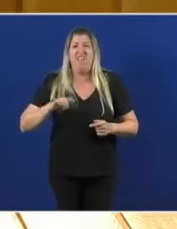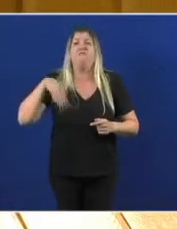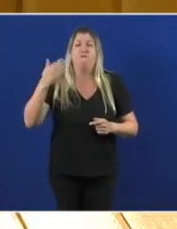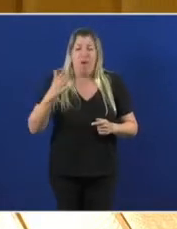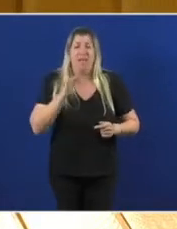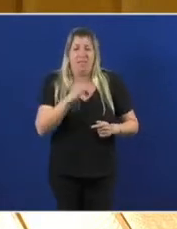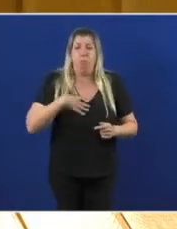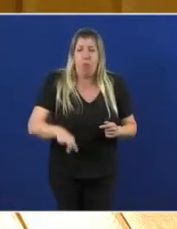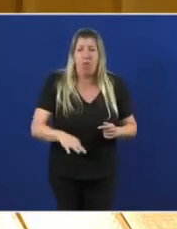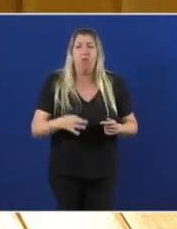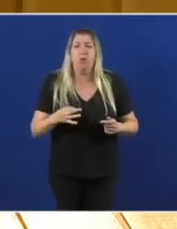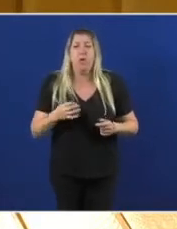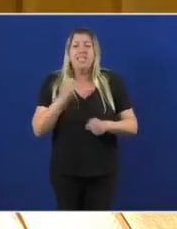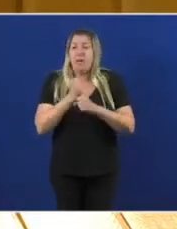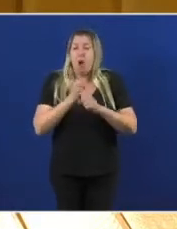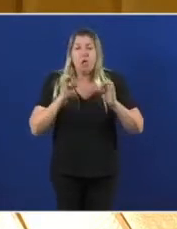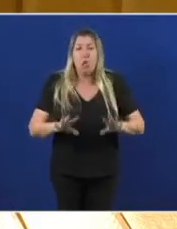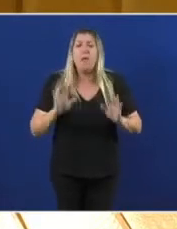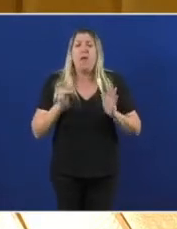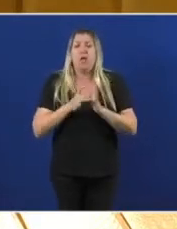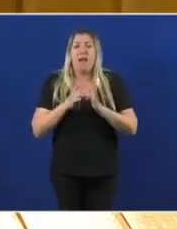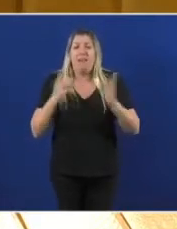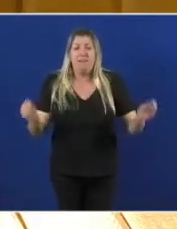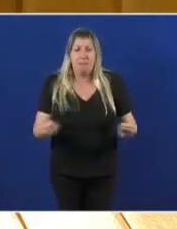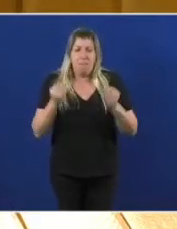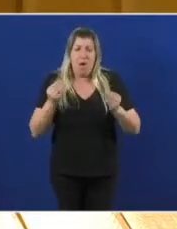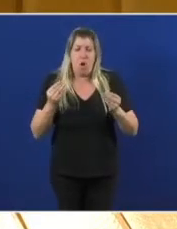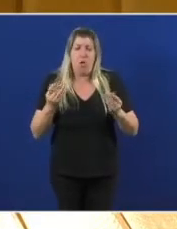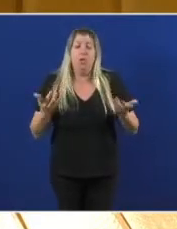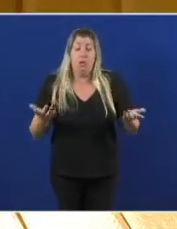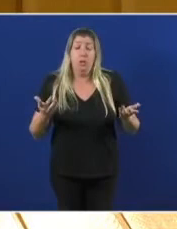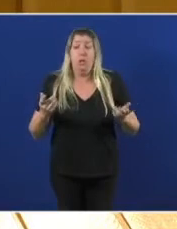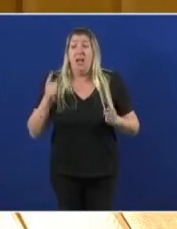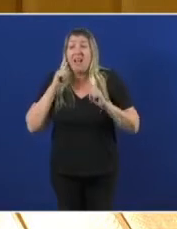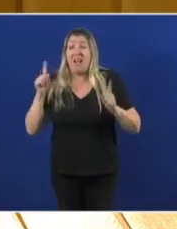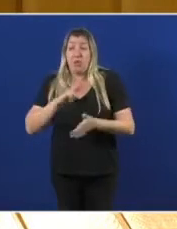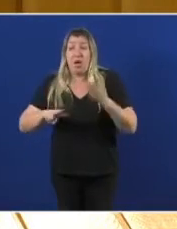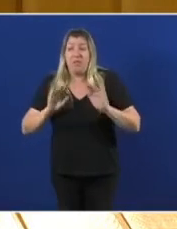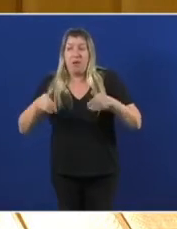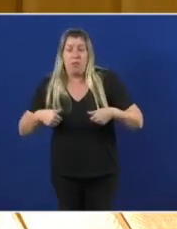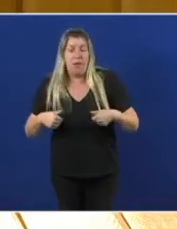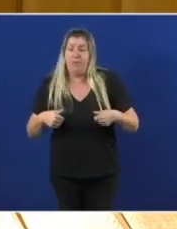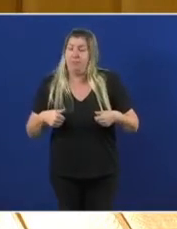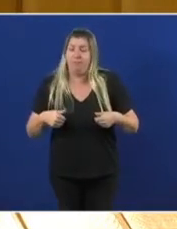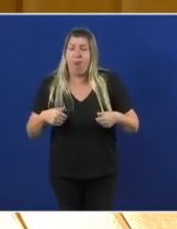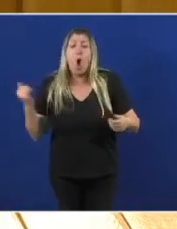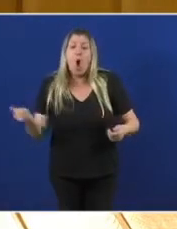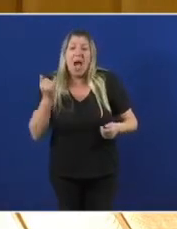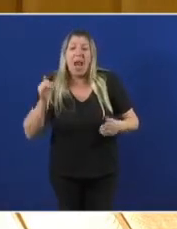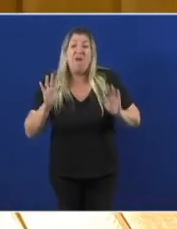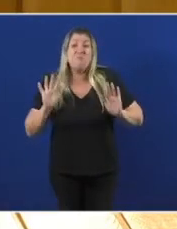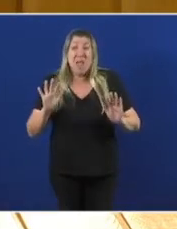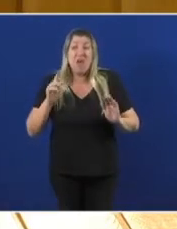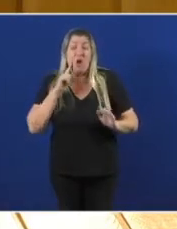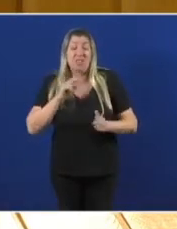pero teño unha calidad de vida que nunca tiben o gallá puidera volver pero tale como está o